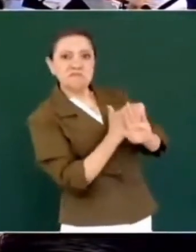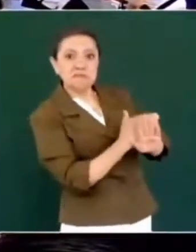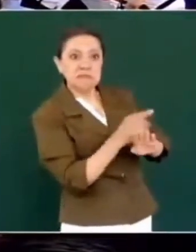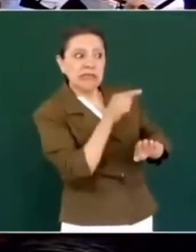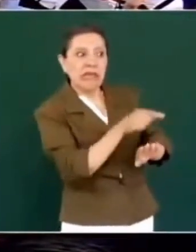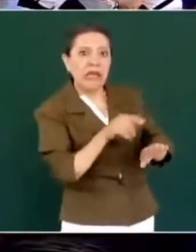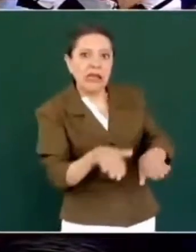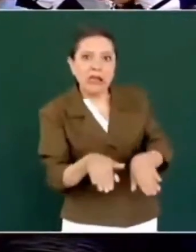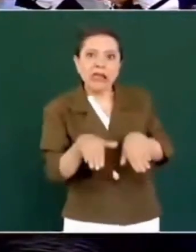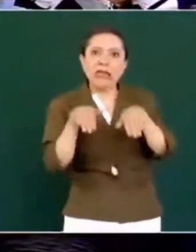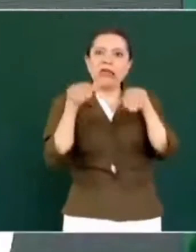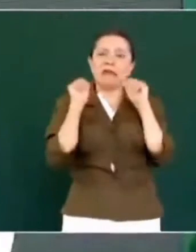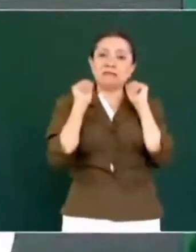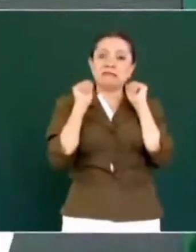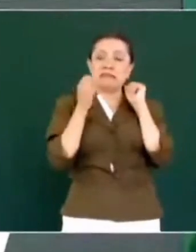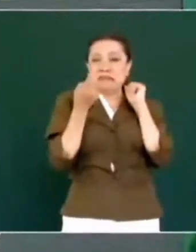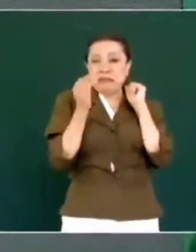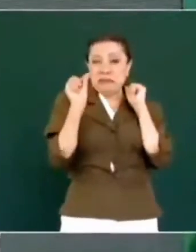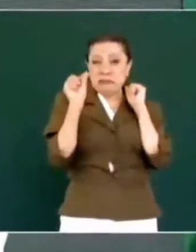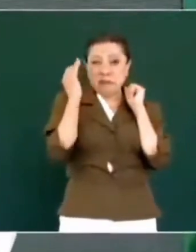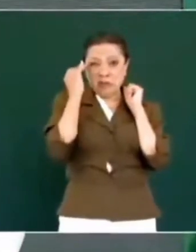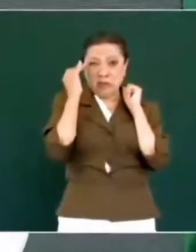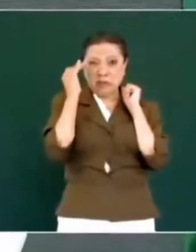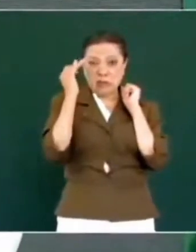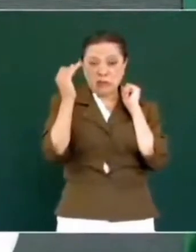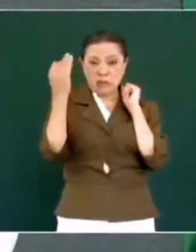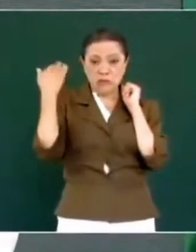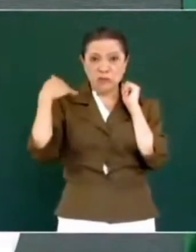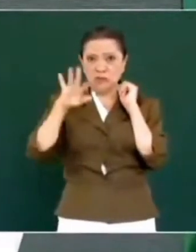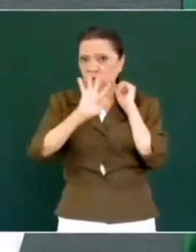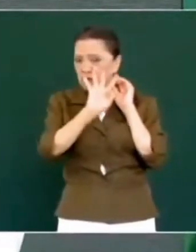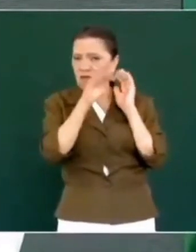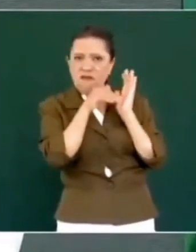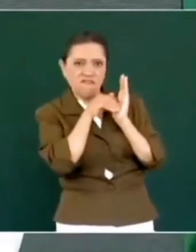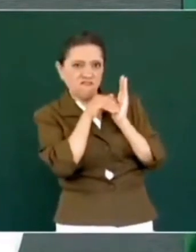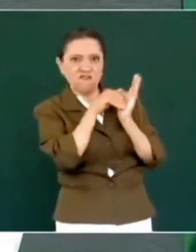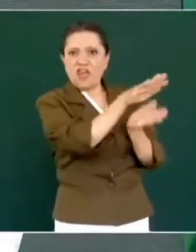regresar. Y al poco tiempo, para afuera.